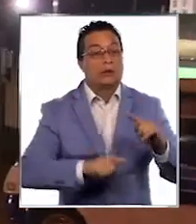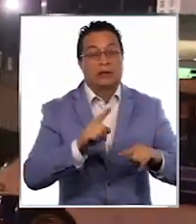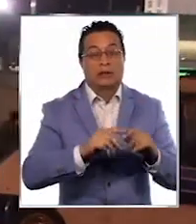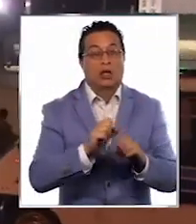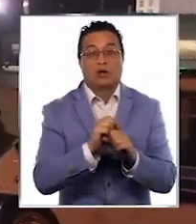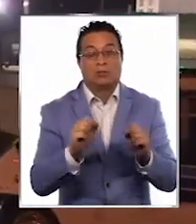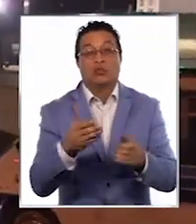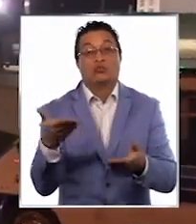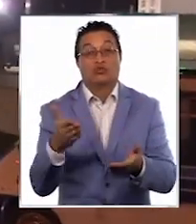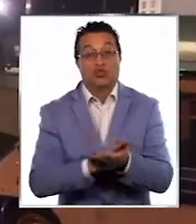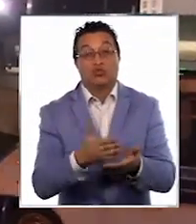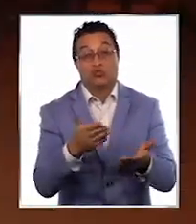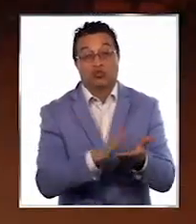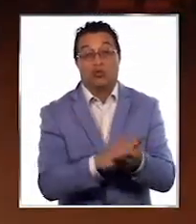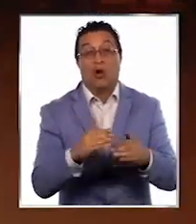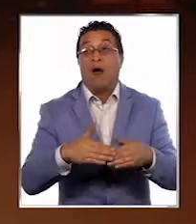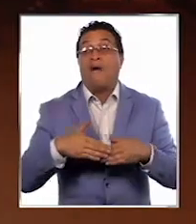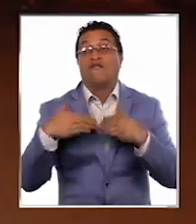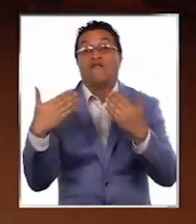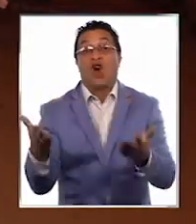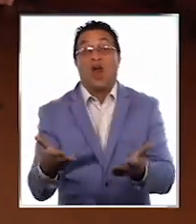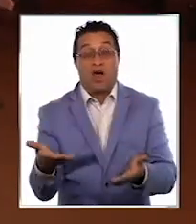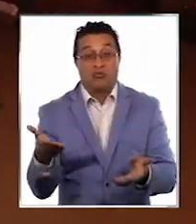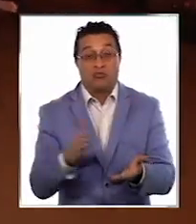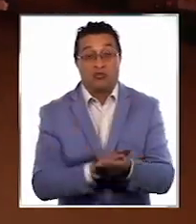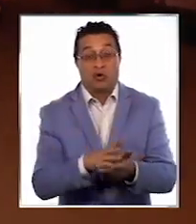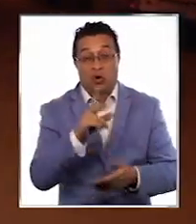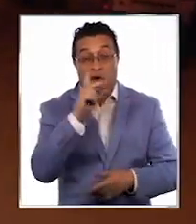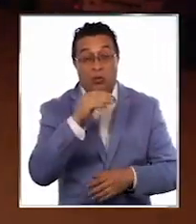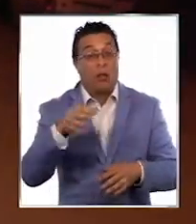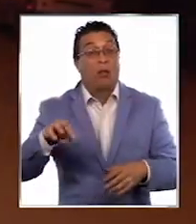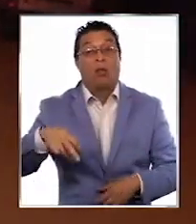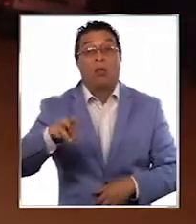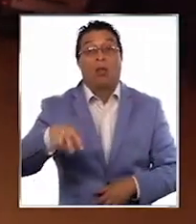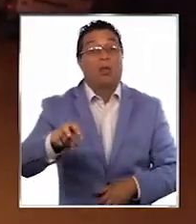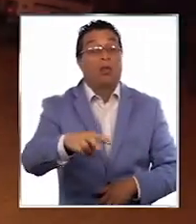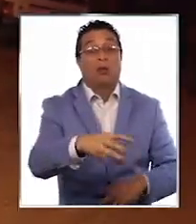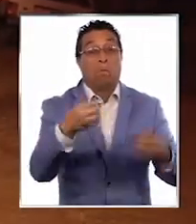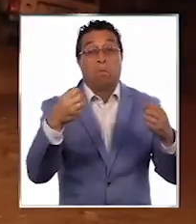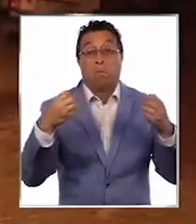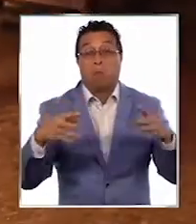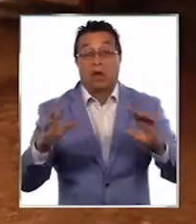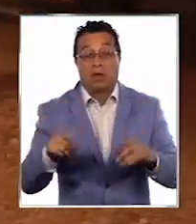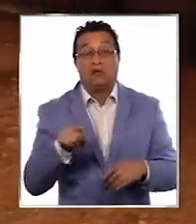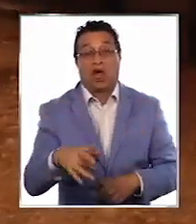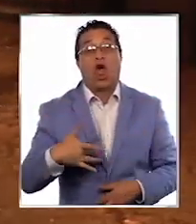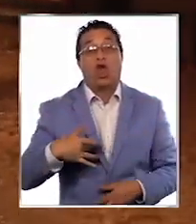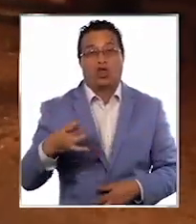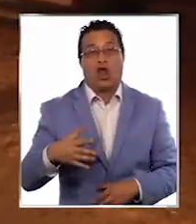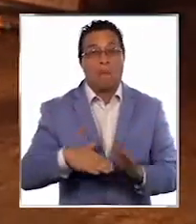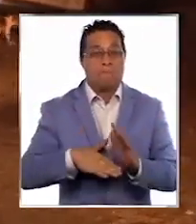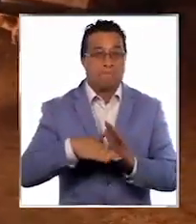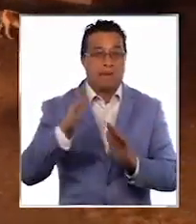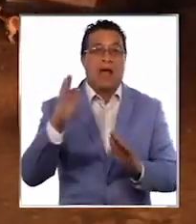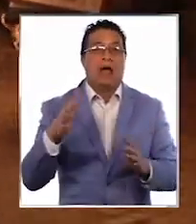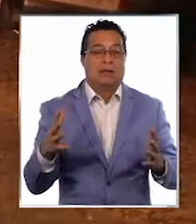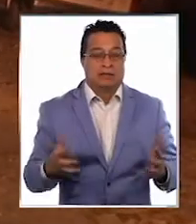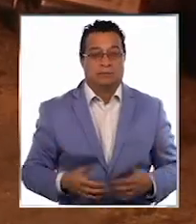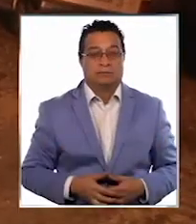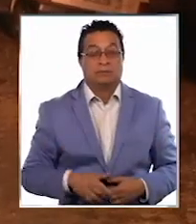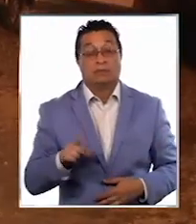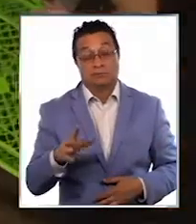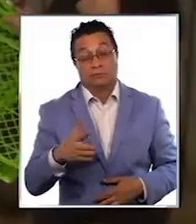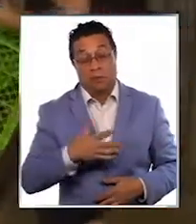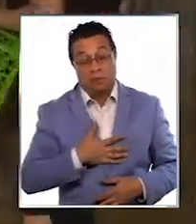porque murieron, murieron fuera, murieron como peregrinos errantes. Y ese es el dolor más grande. Al menos a mí,